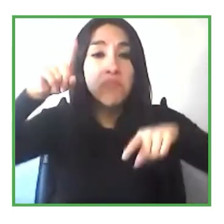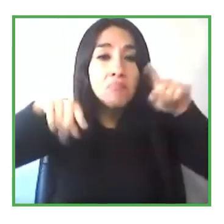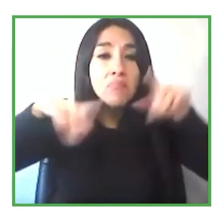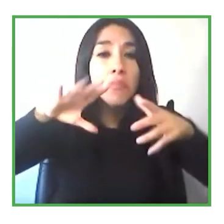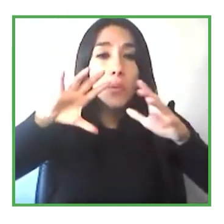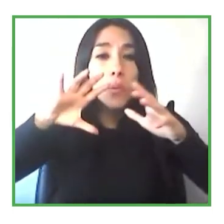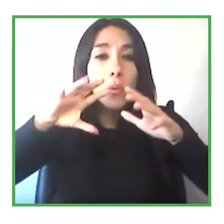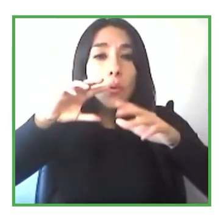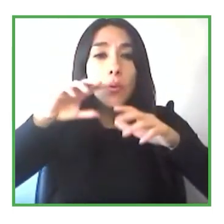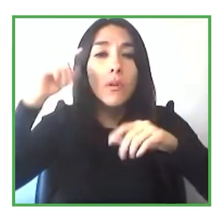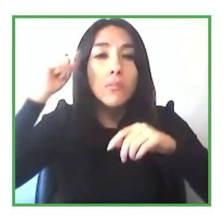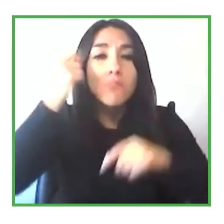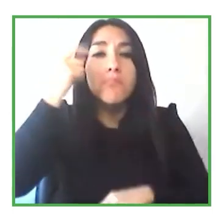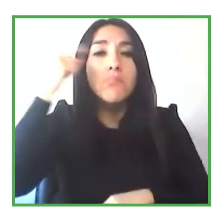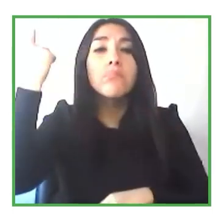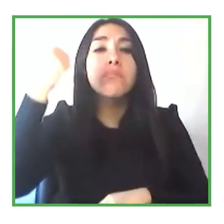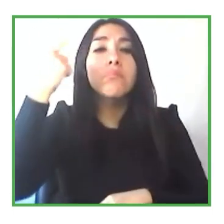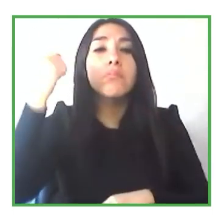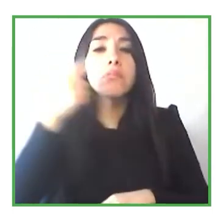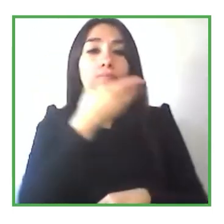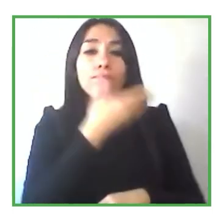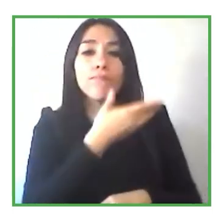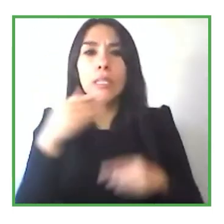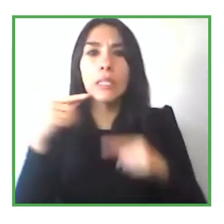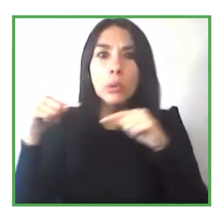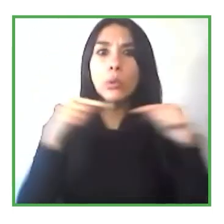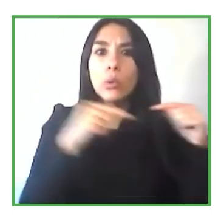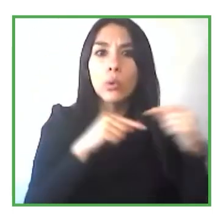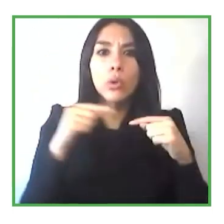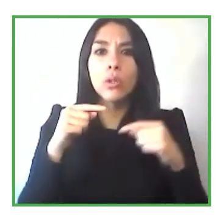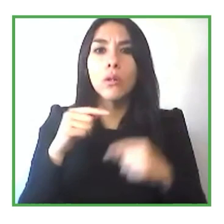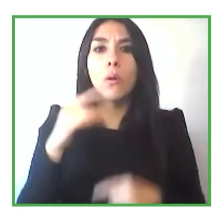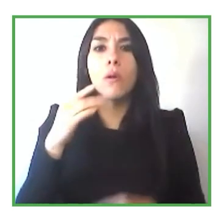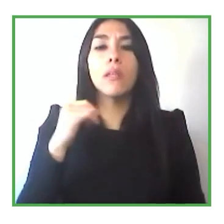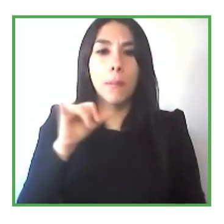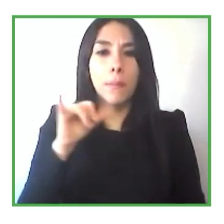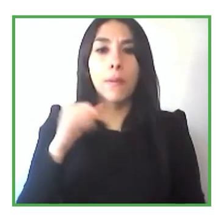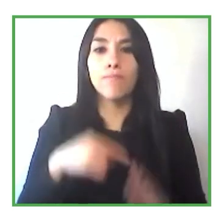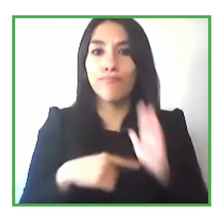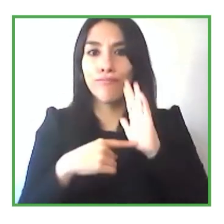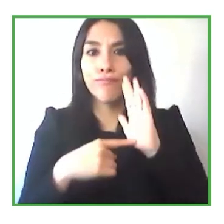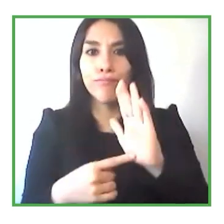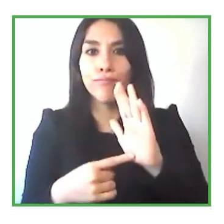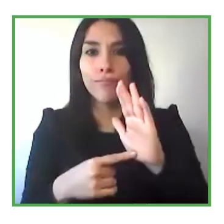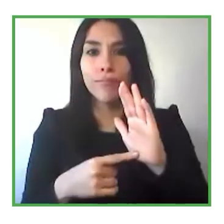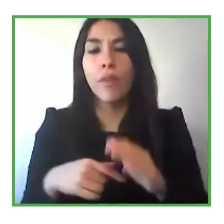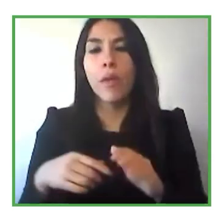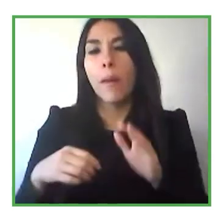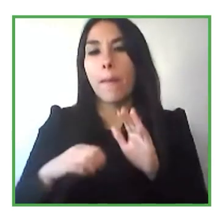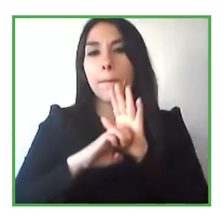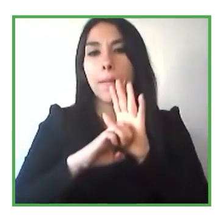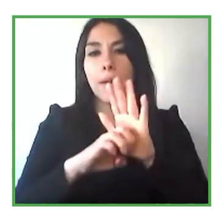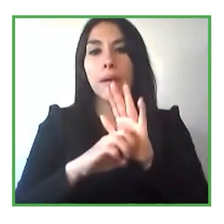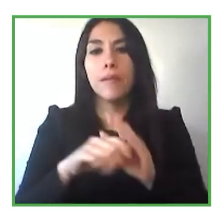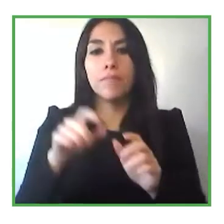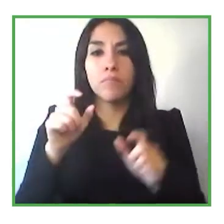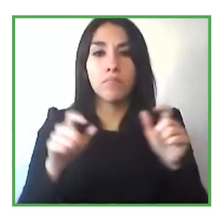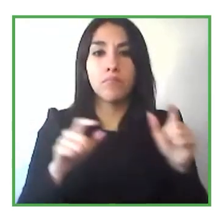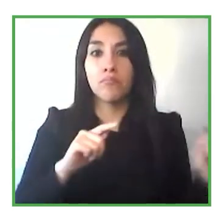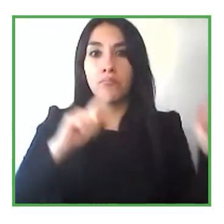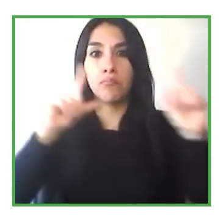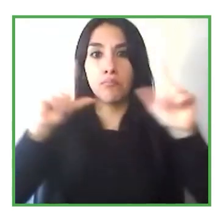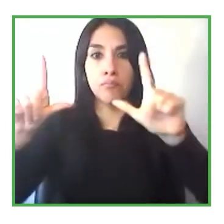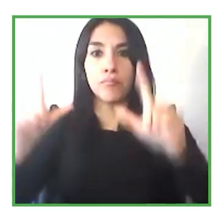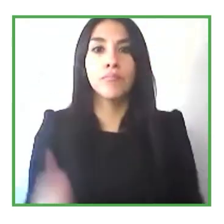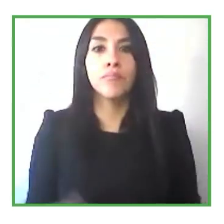estas discusiones pero a la vez y di el ejemplo al final de mi presentación hay acciones más concretas que uno puede